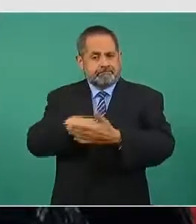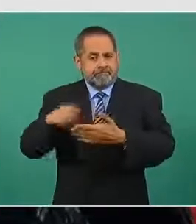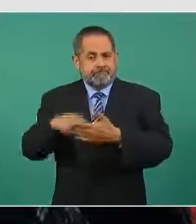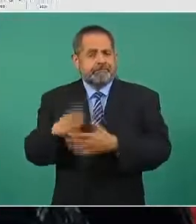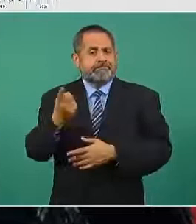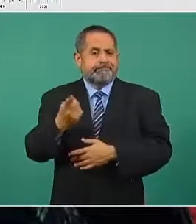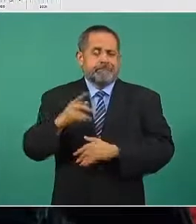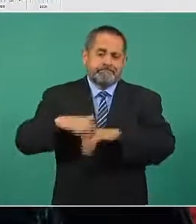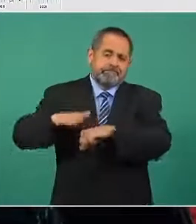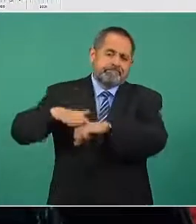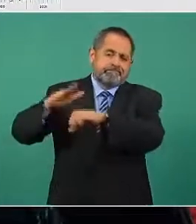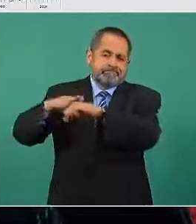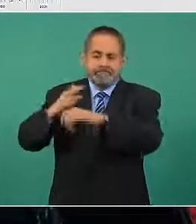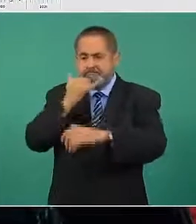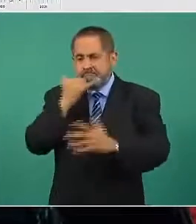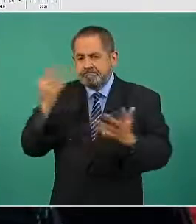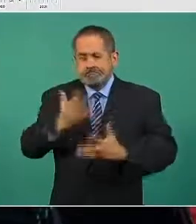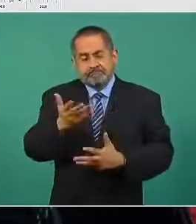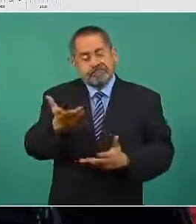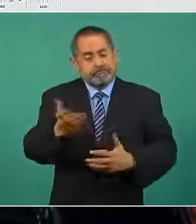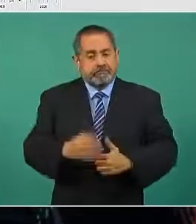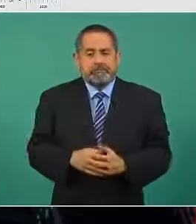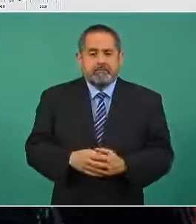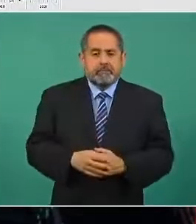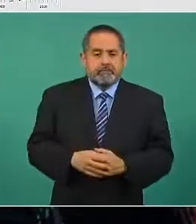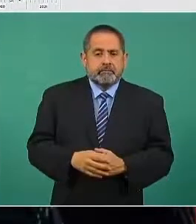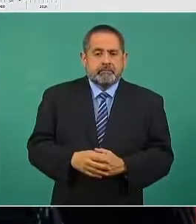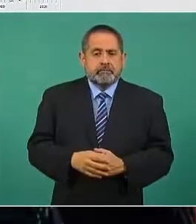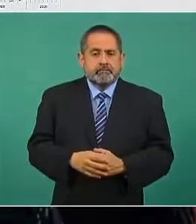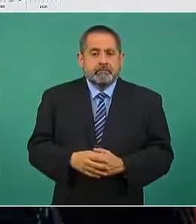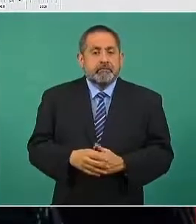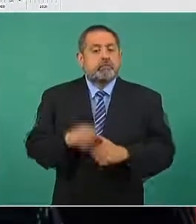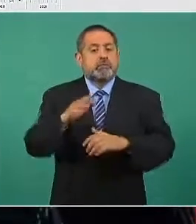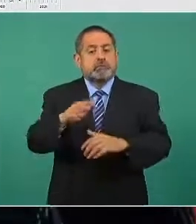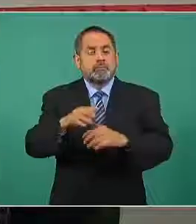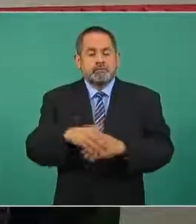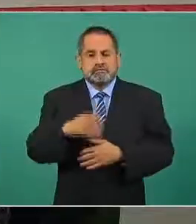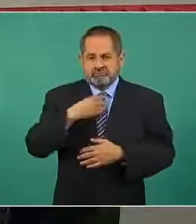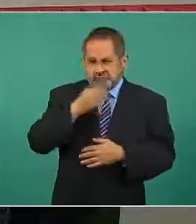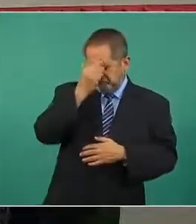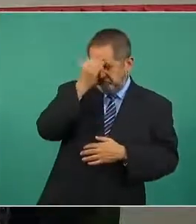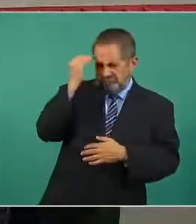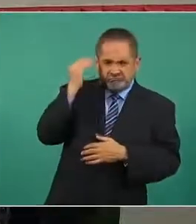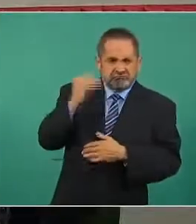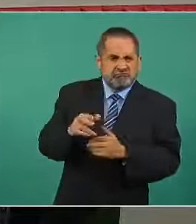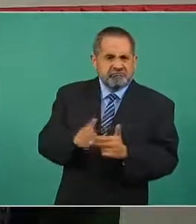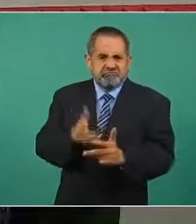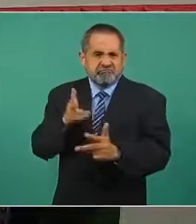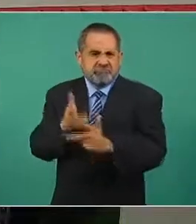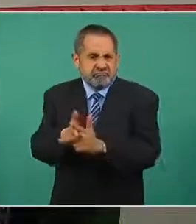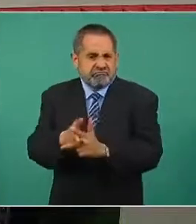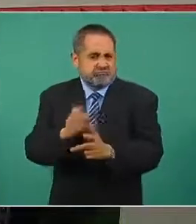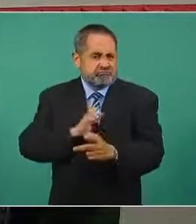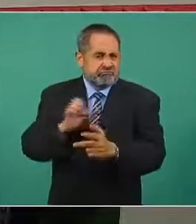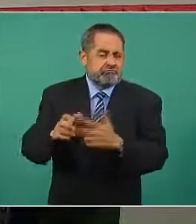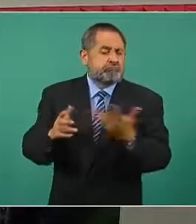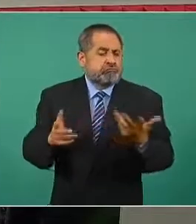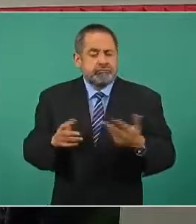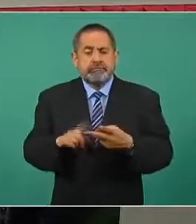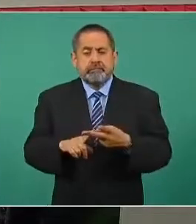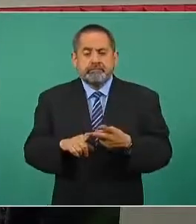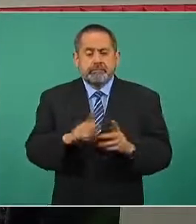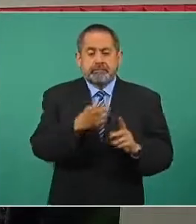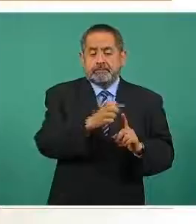delitos gracias en el caso de homicidios dolosos delito del fuero común de enero